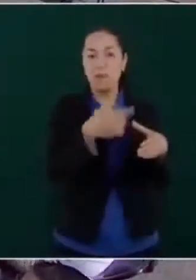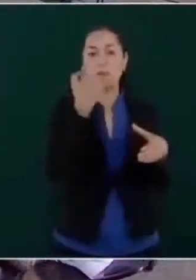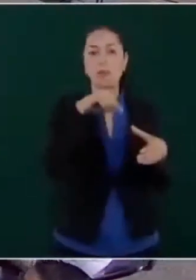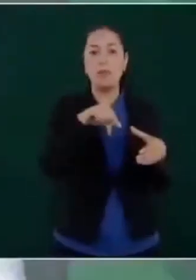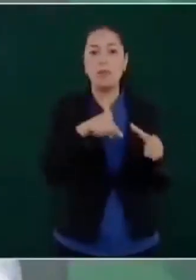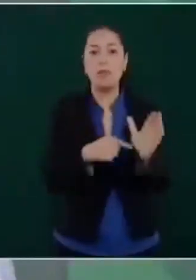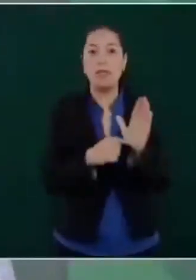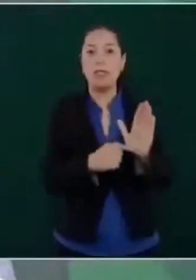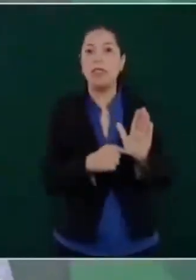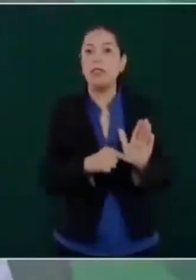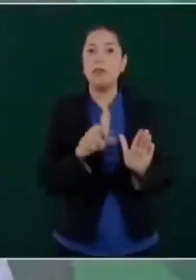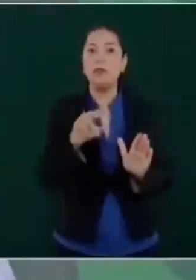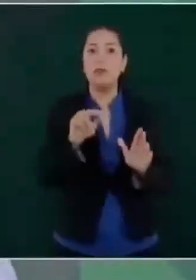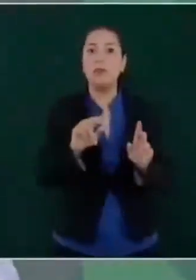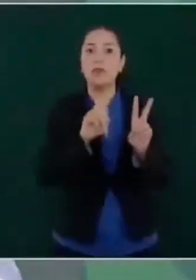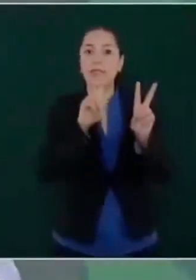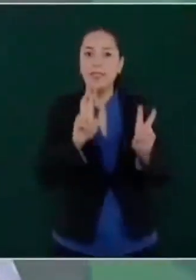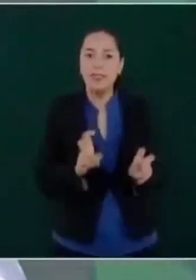tocaran temas de violencia.